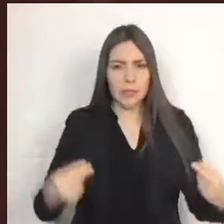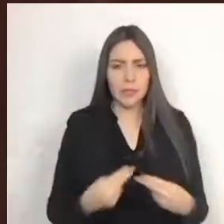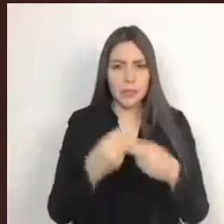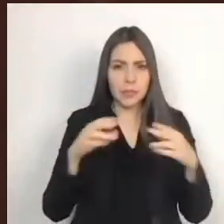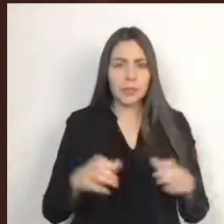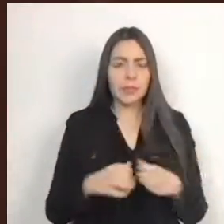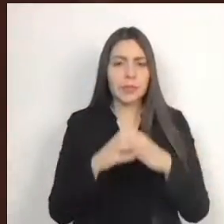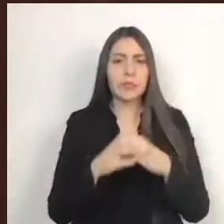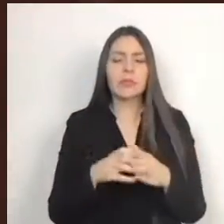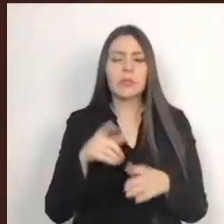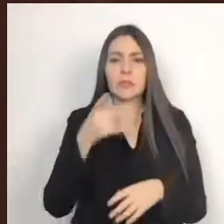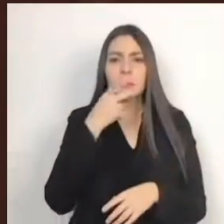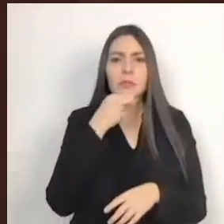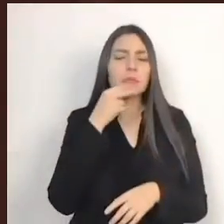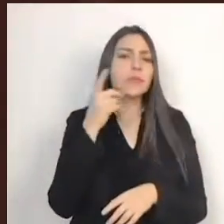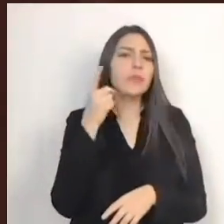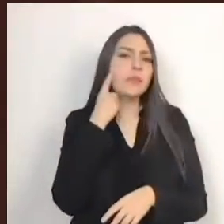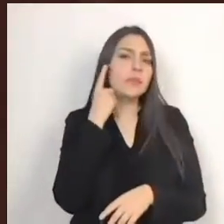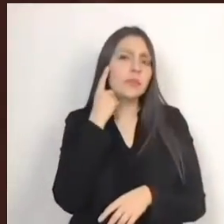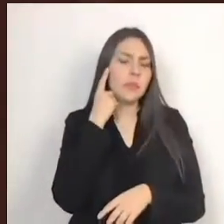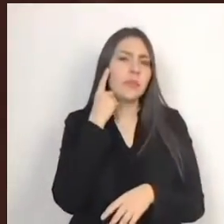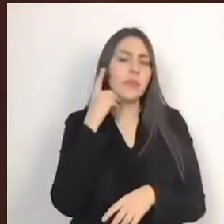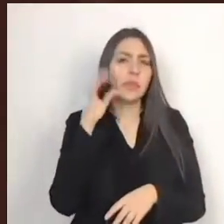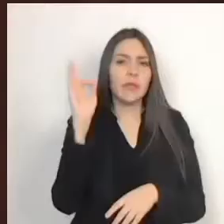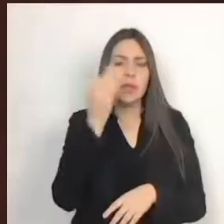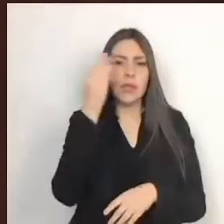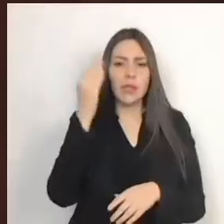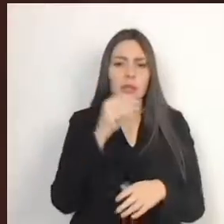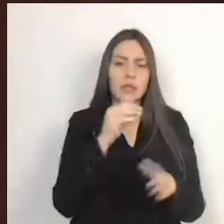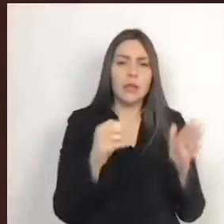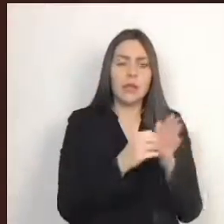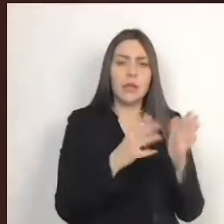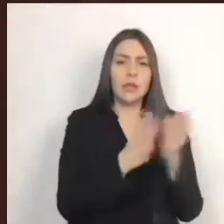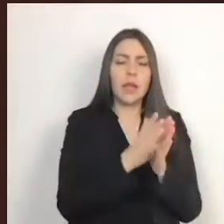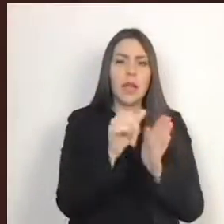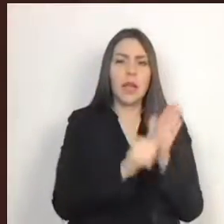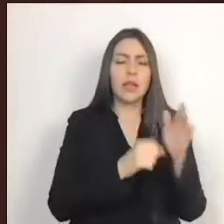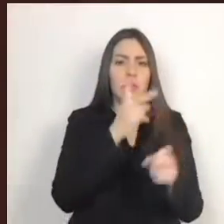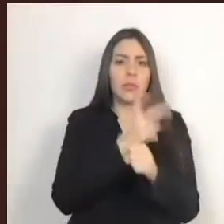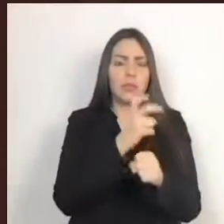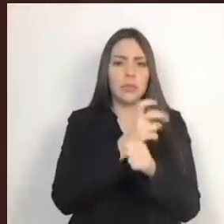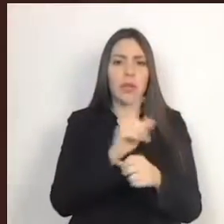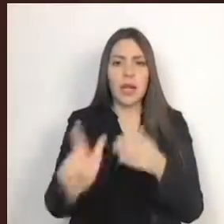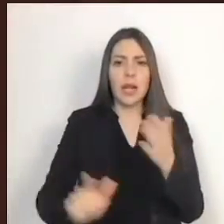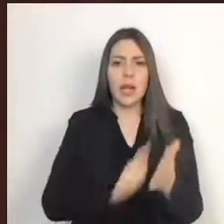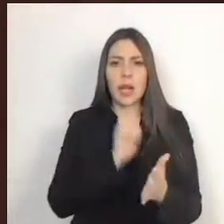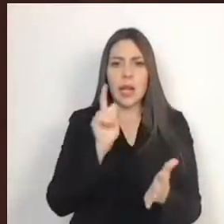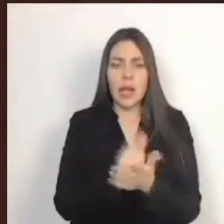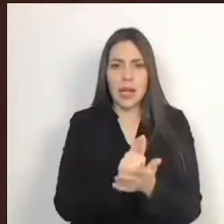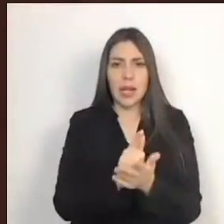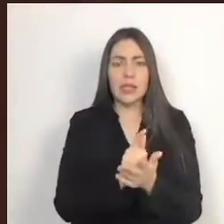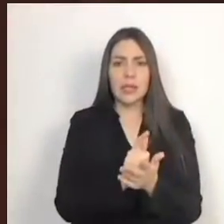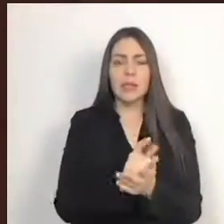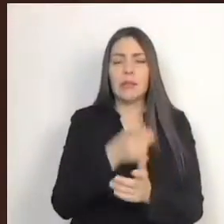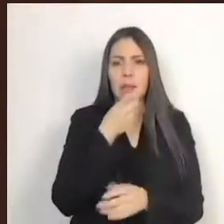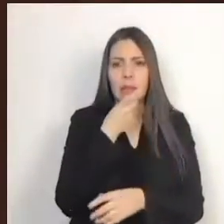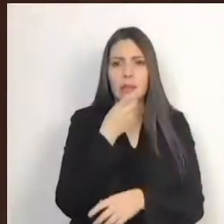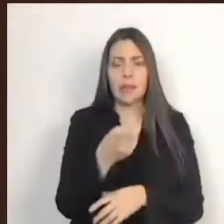nuestro legislador federal en el artículo segundo, último párrafo de nuestra Ley Suprema, en la que se refirió.